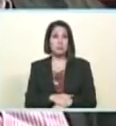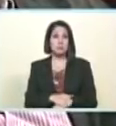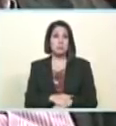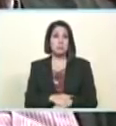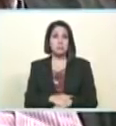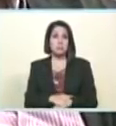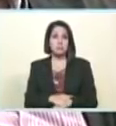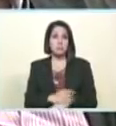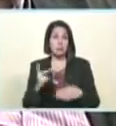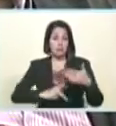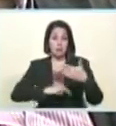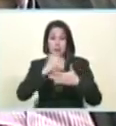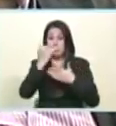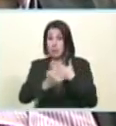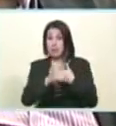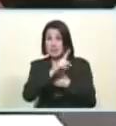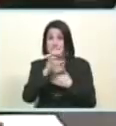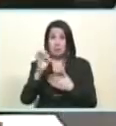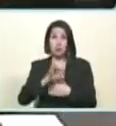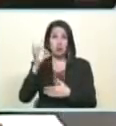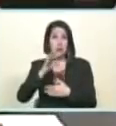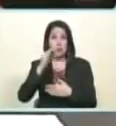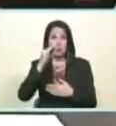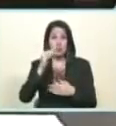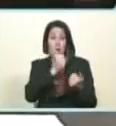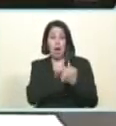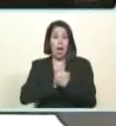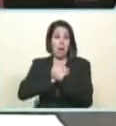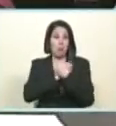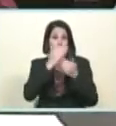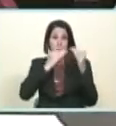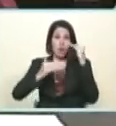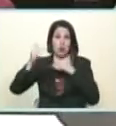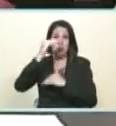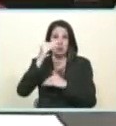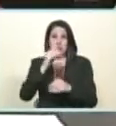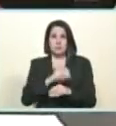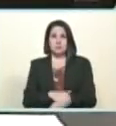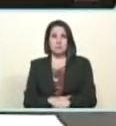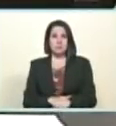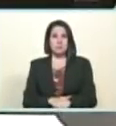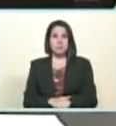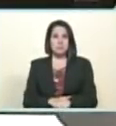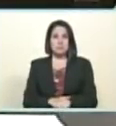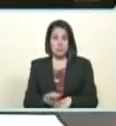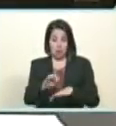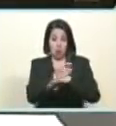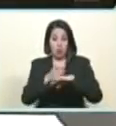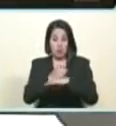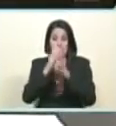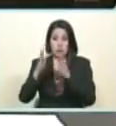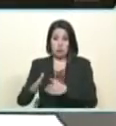el plan 100% en amor mayor es el reto que le di a los gobernadores y gobernadoras electas